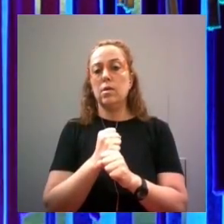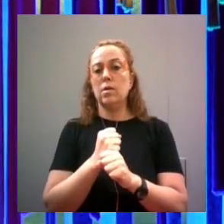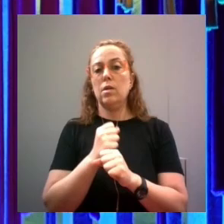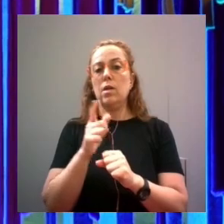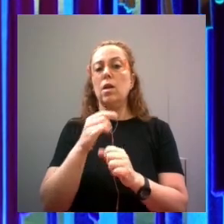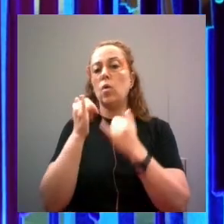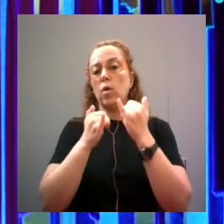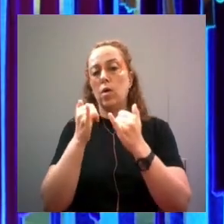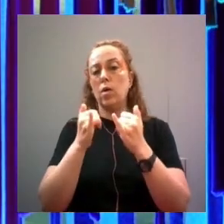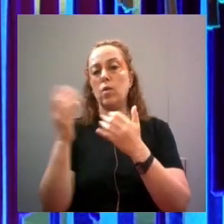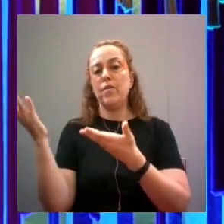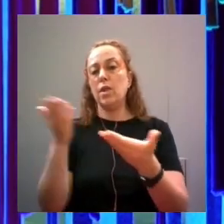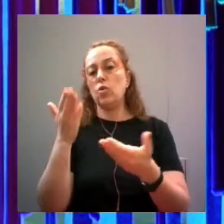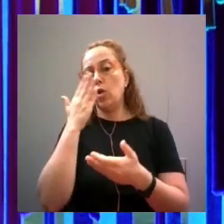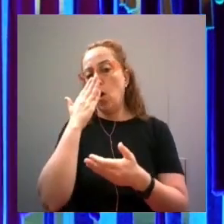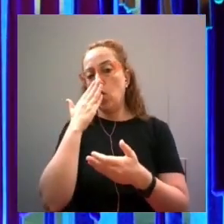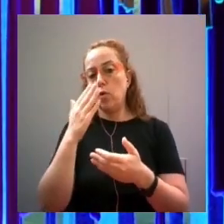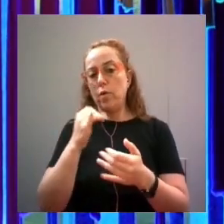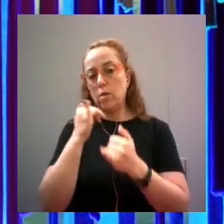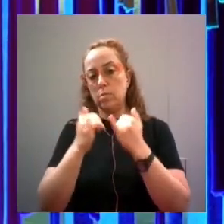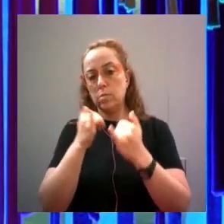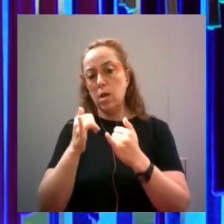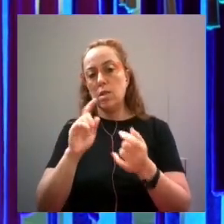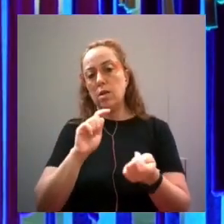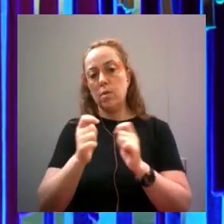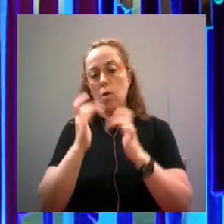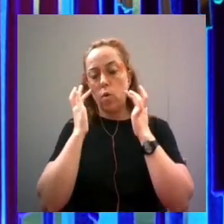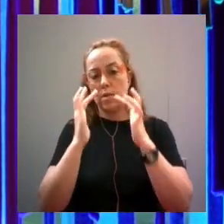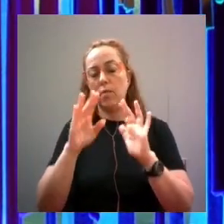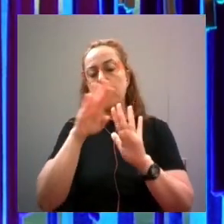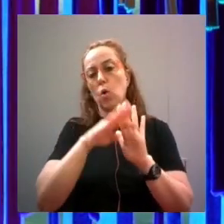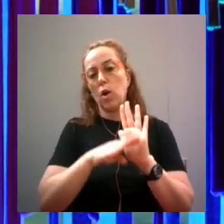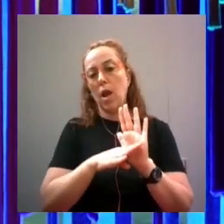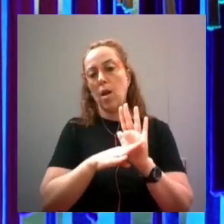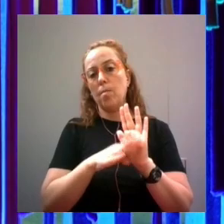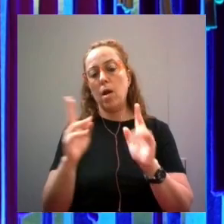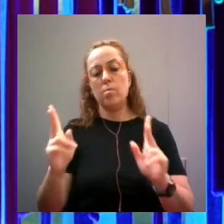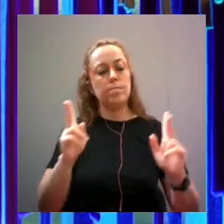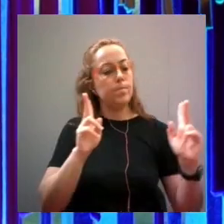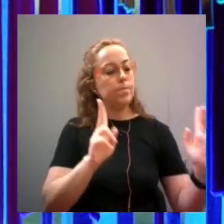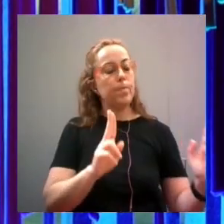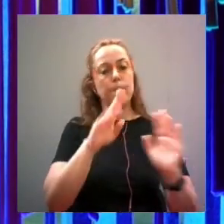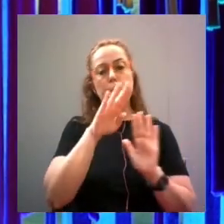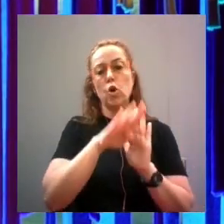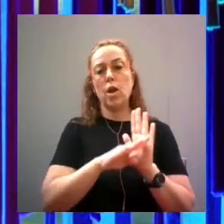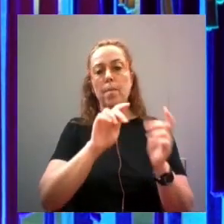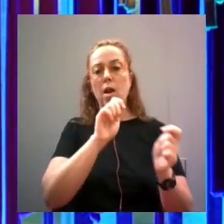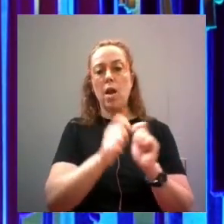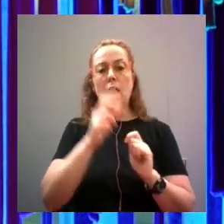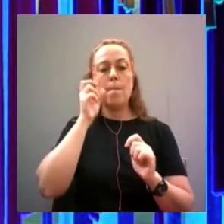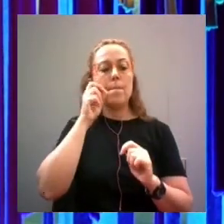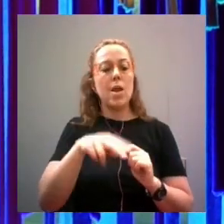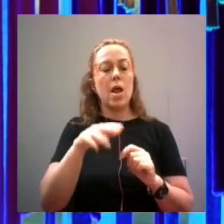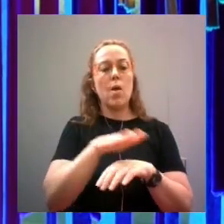la transformación educativa para este año se definieron todos los programas para un un plan básico hasta 8